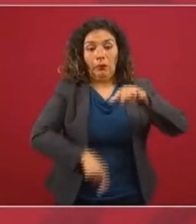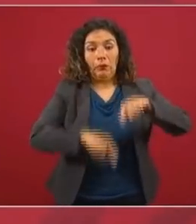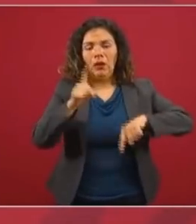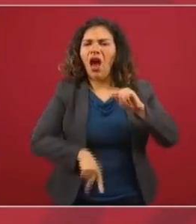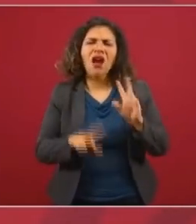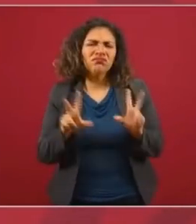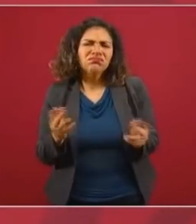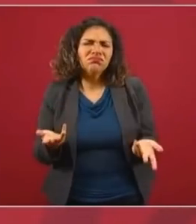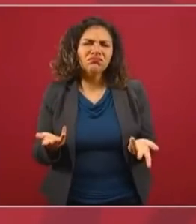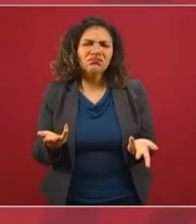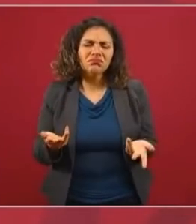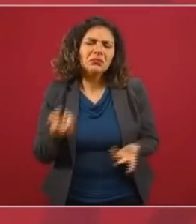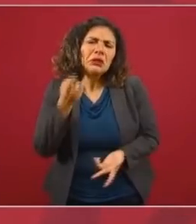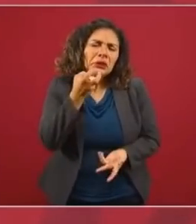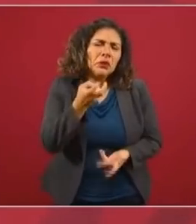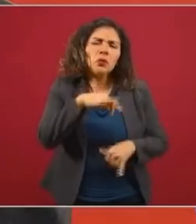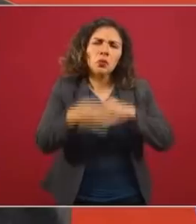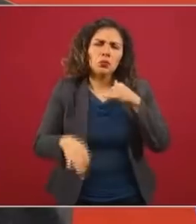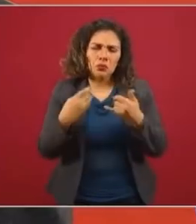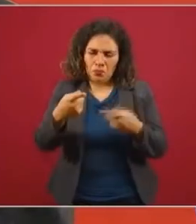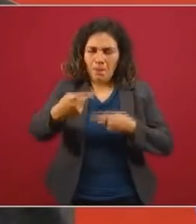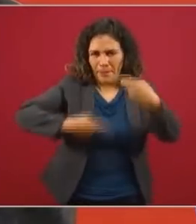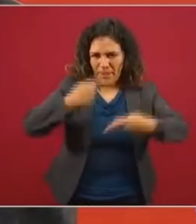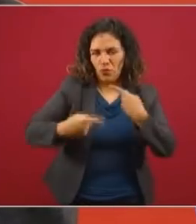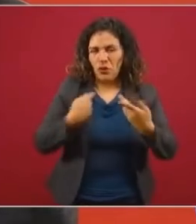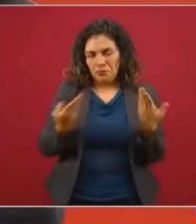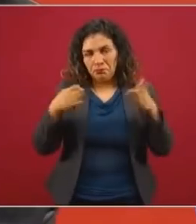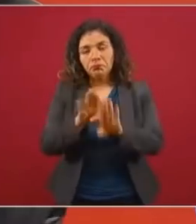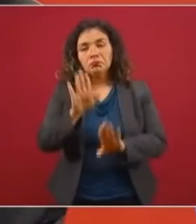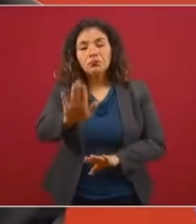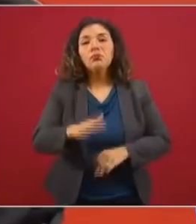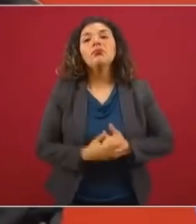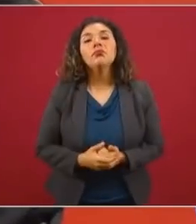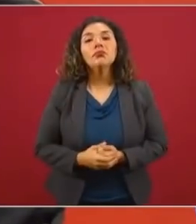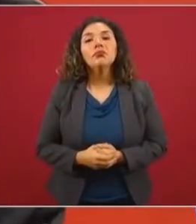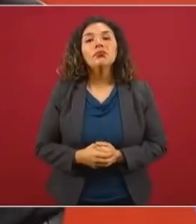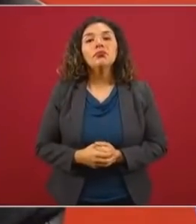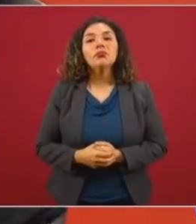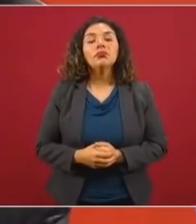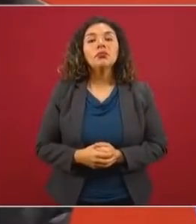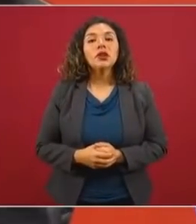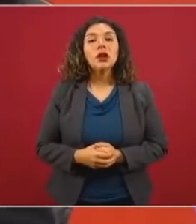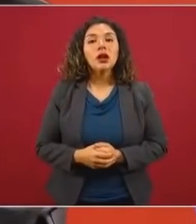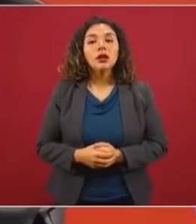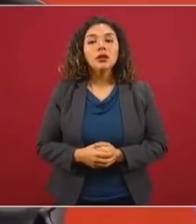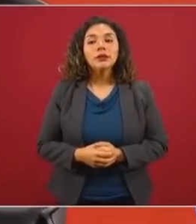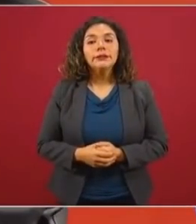Entonces, para cerrar con tu pregunta, es